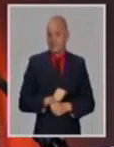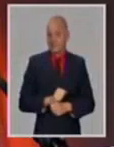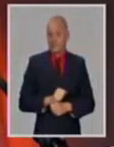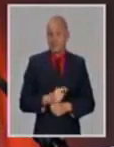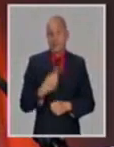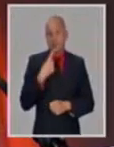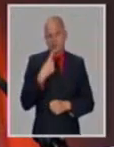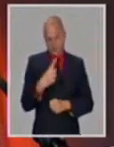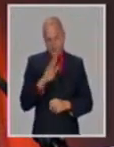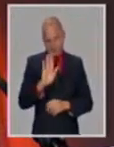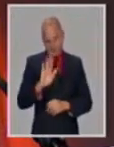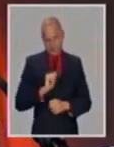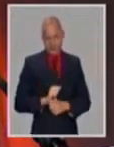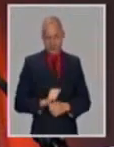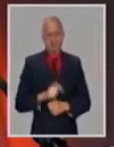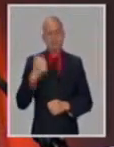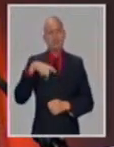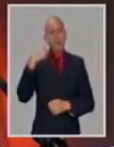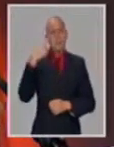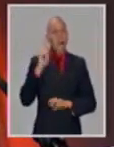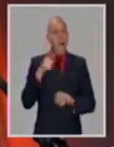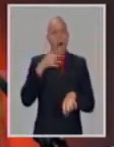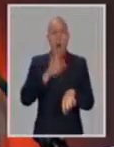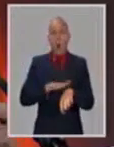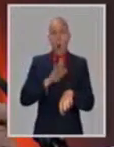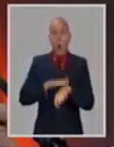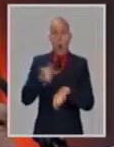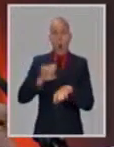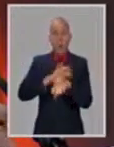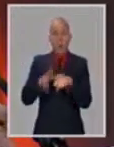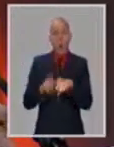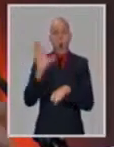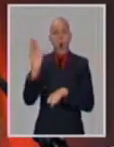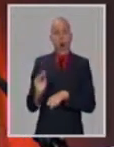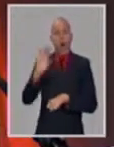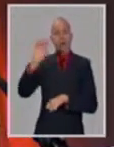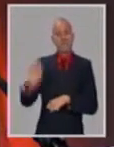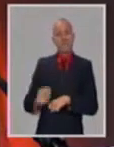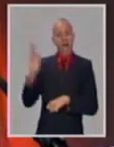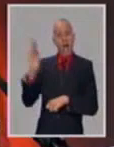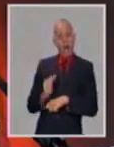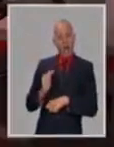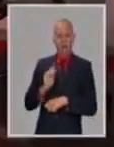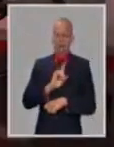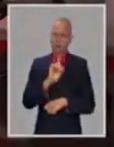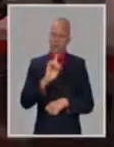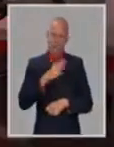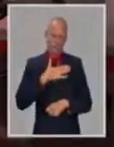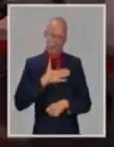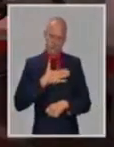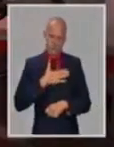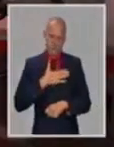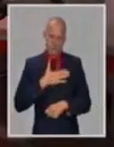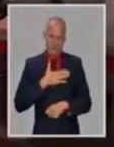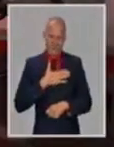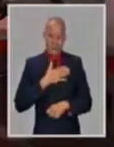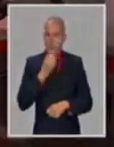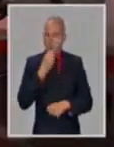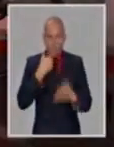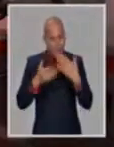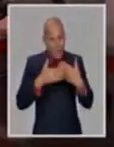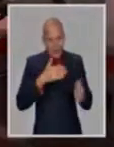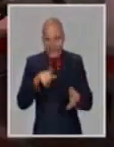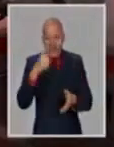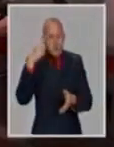que aclarar, porque ahora tampoco le podemos echar la culpa a la cepa solamente. Porque, insisto, si usted mantiene las medidas de